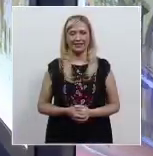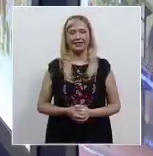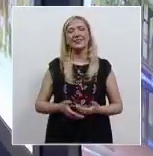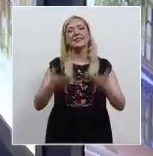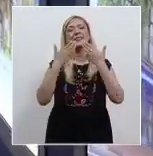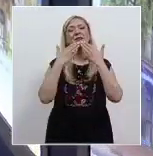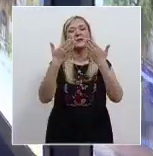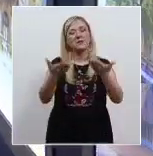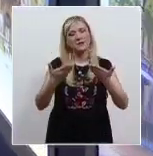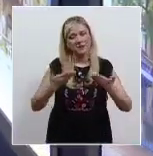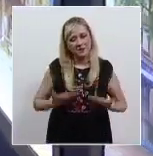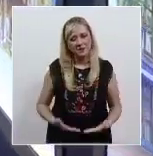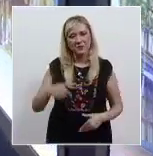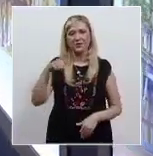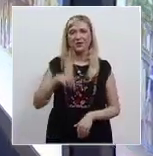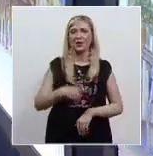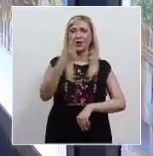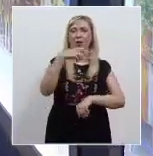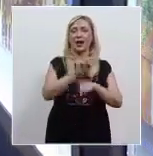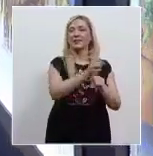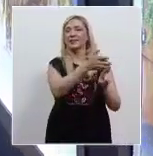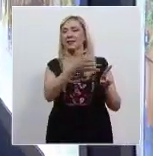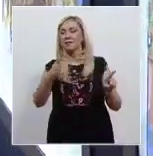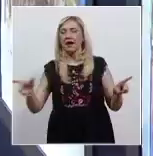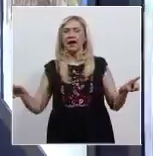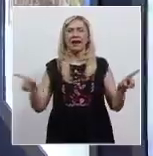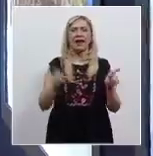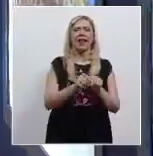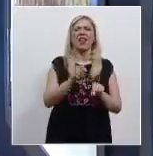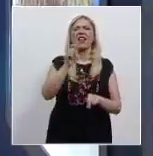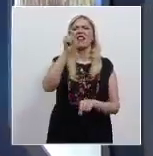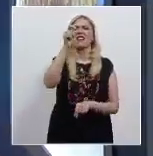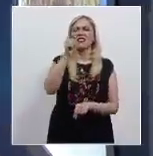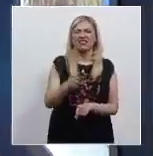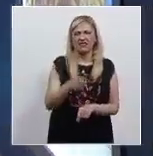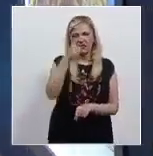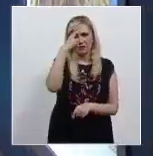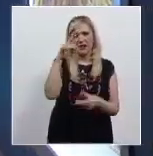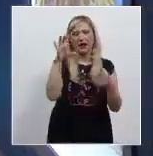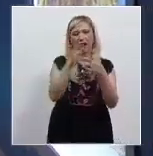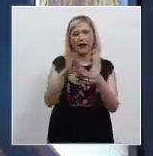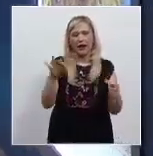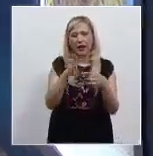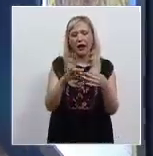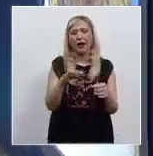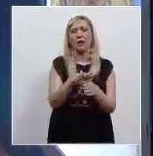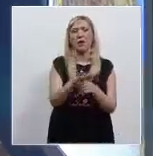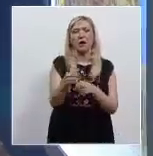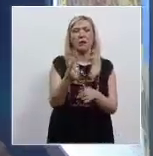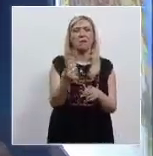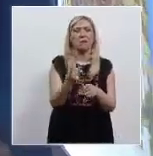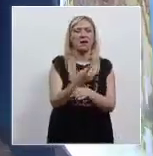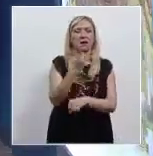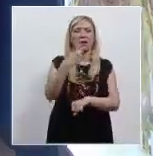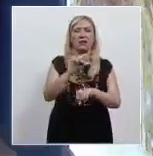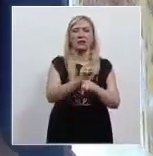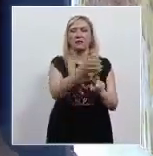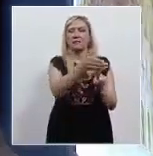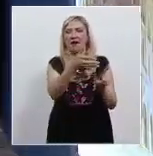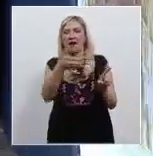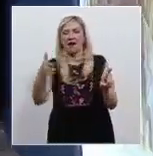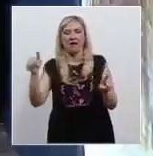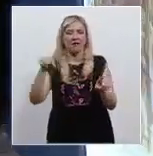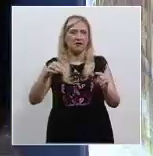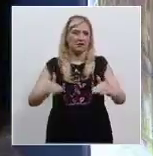Bienvenidas, bienvenidos a Semanario Judicial, resumen semanal de noticias con las resoluciones más relevantes de la Suprema Corte,